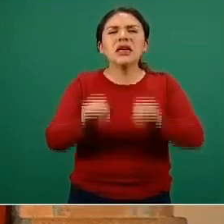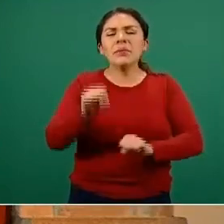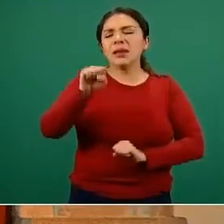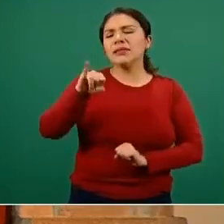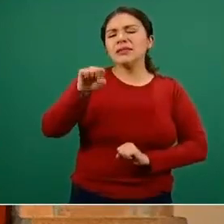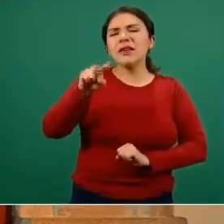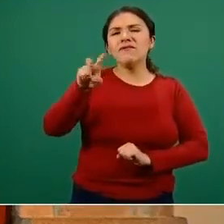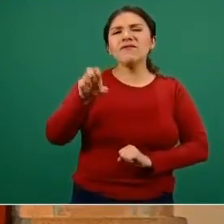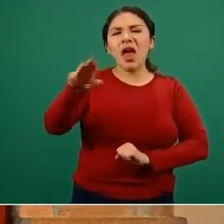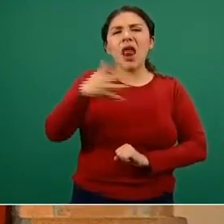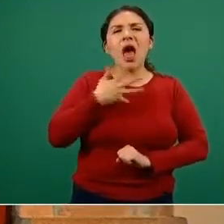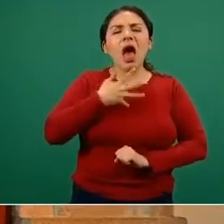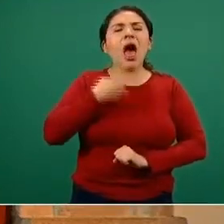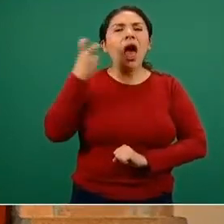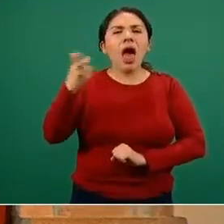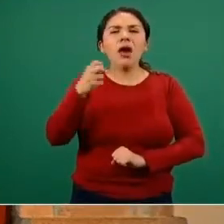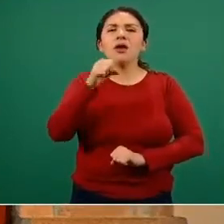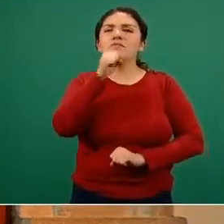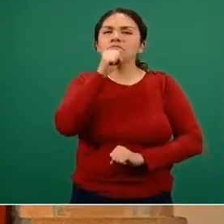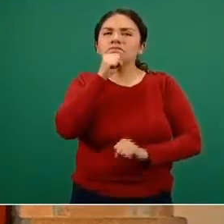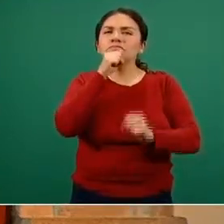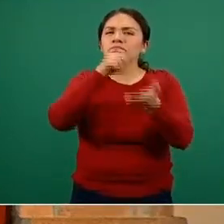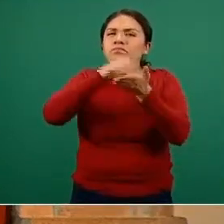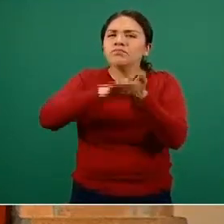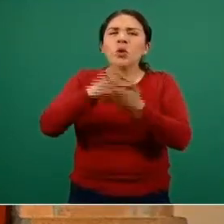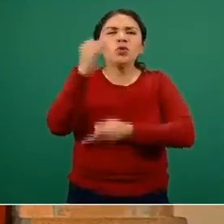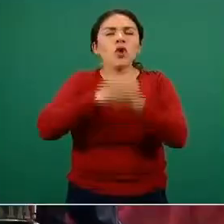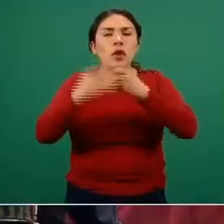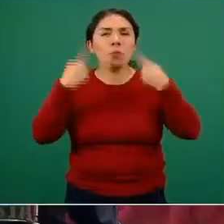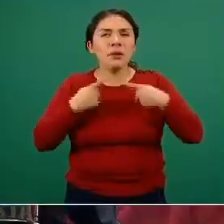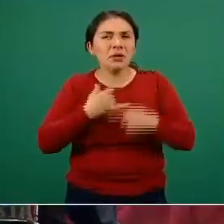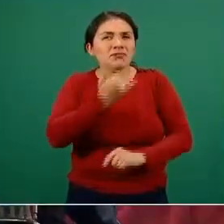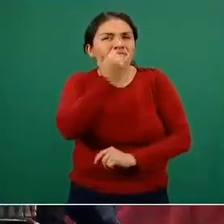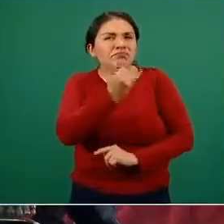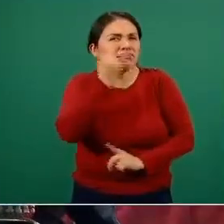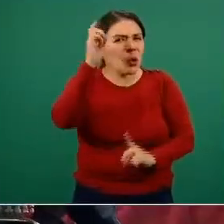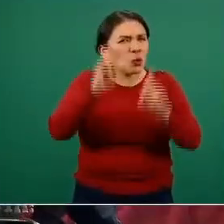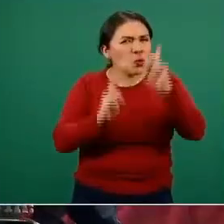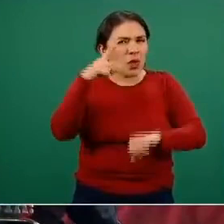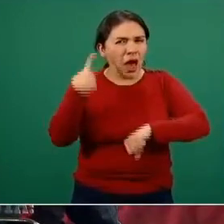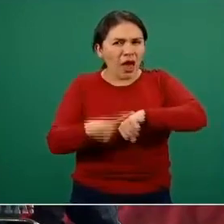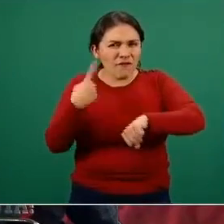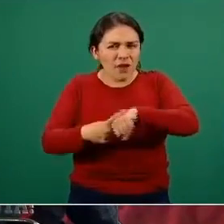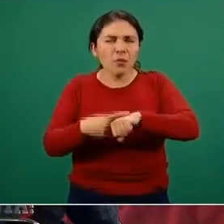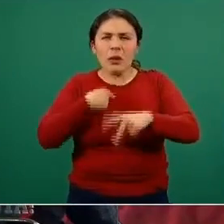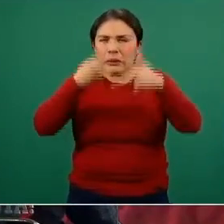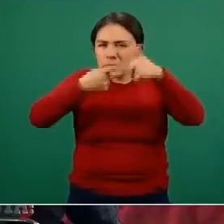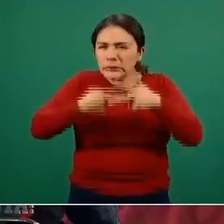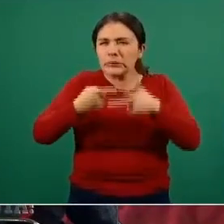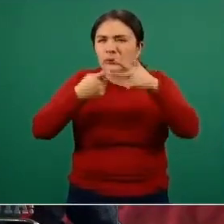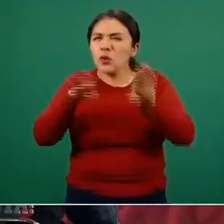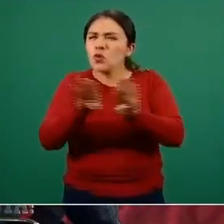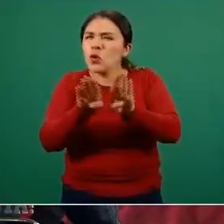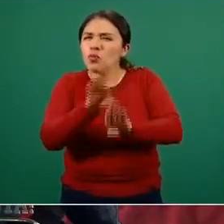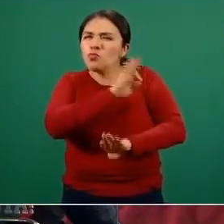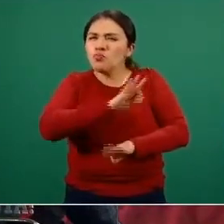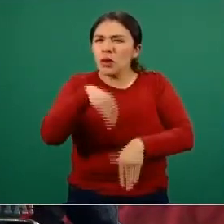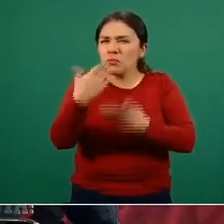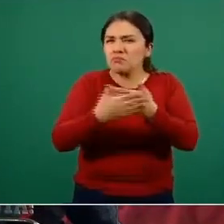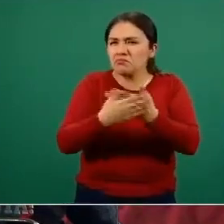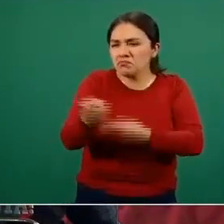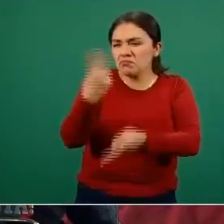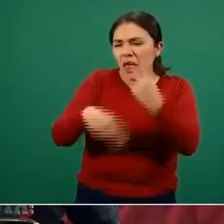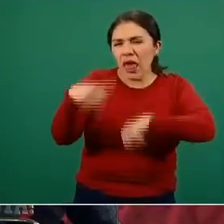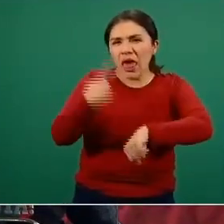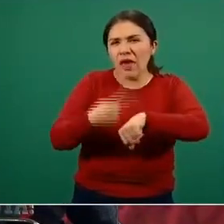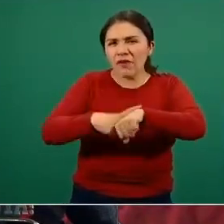el CISBER, donde se notifican todos los casos sospechosos y aplicamos las diferentes formulaciones para poder estimar cuántos serían